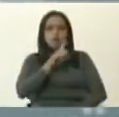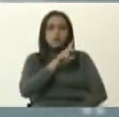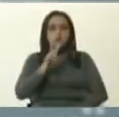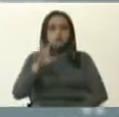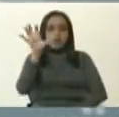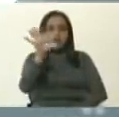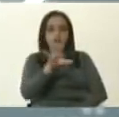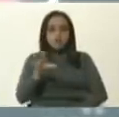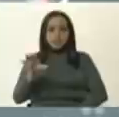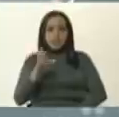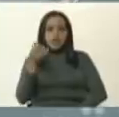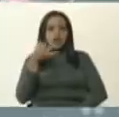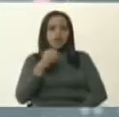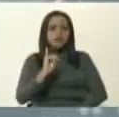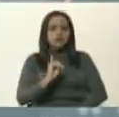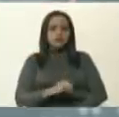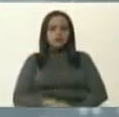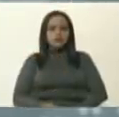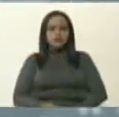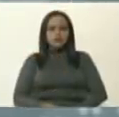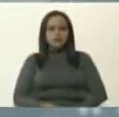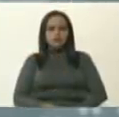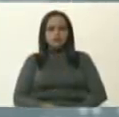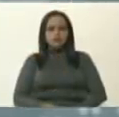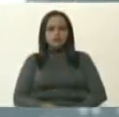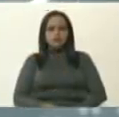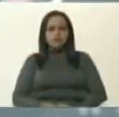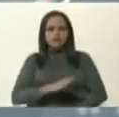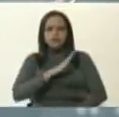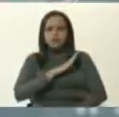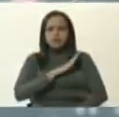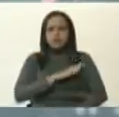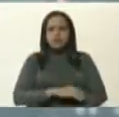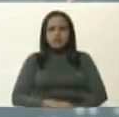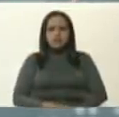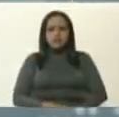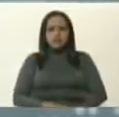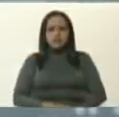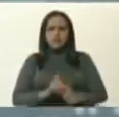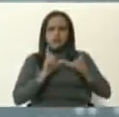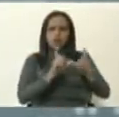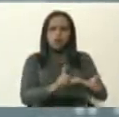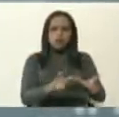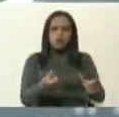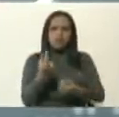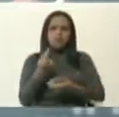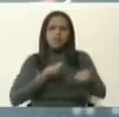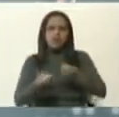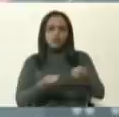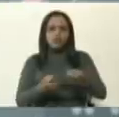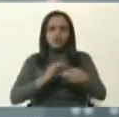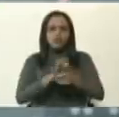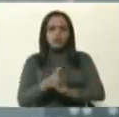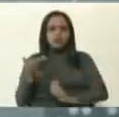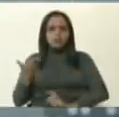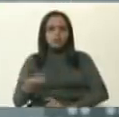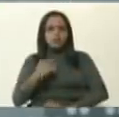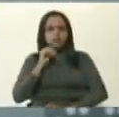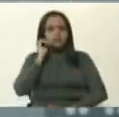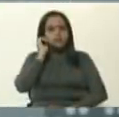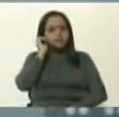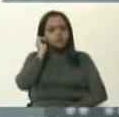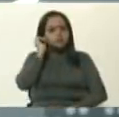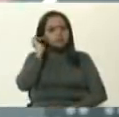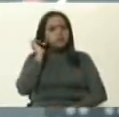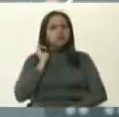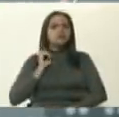donde hay todavía situación de control del COVID. Es muy importante. Todas las medidas que